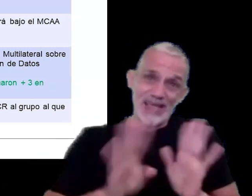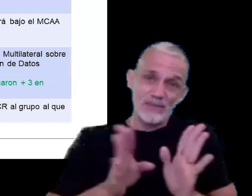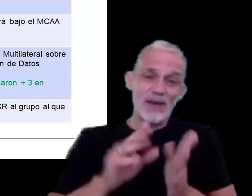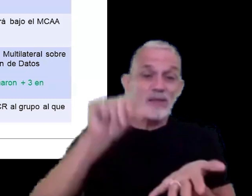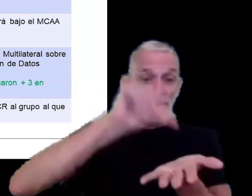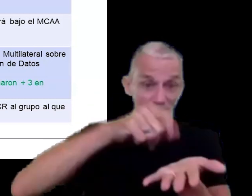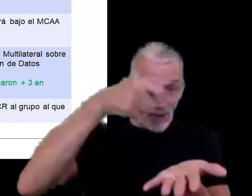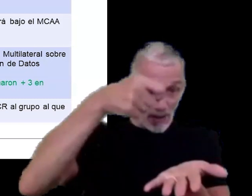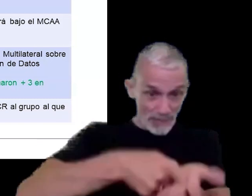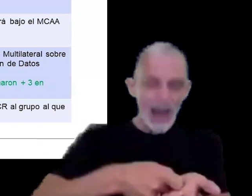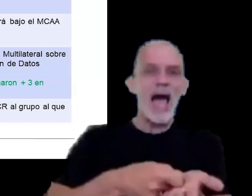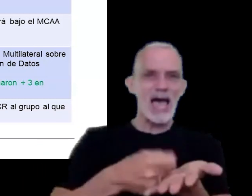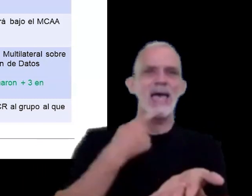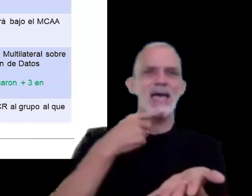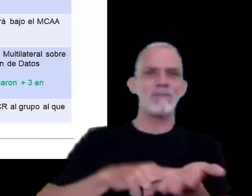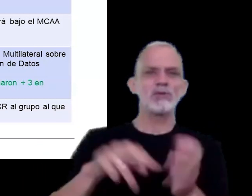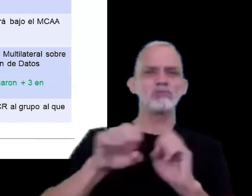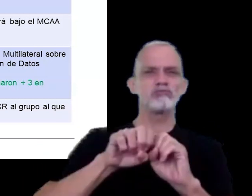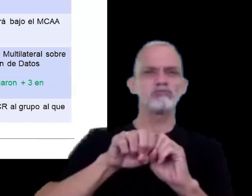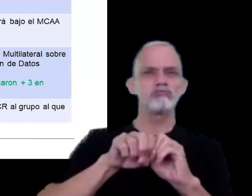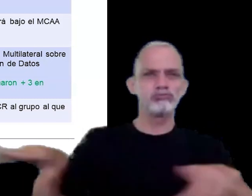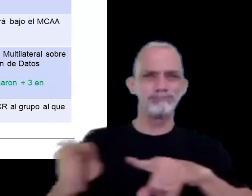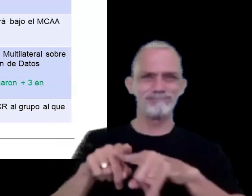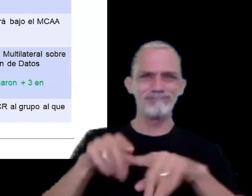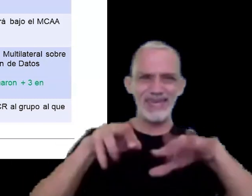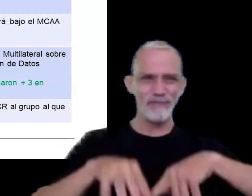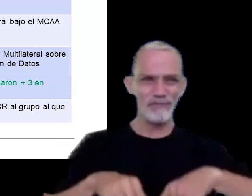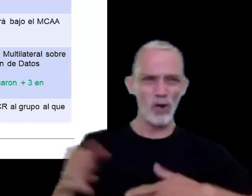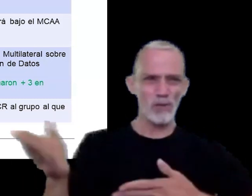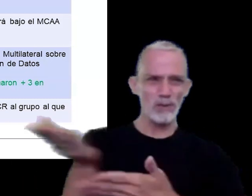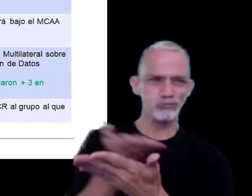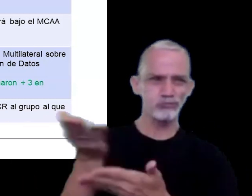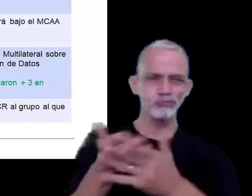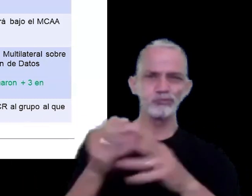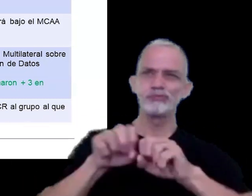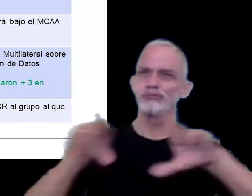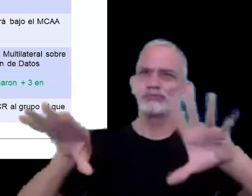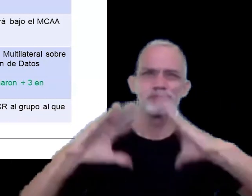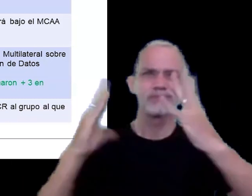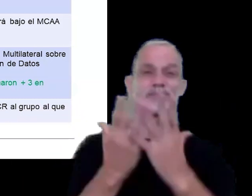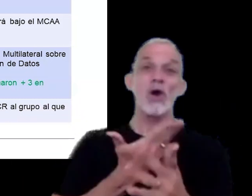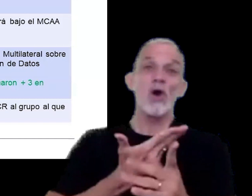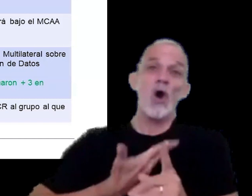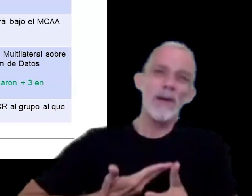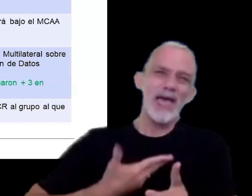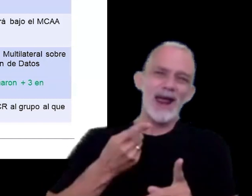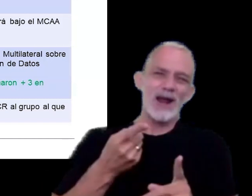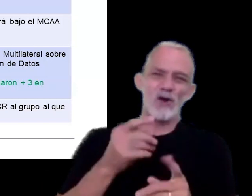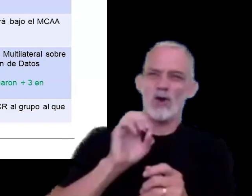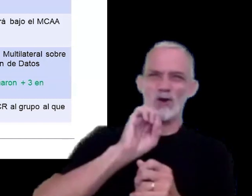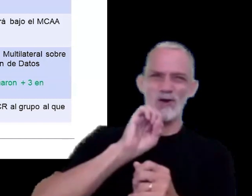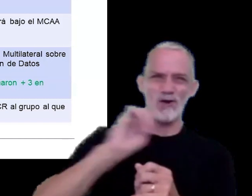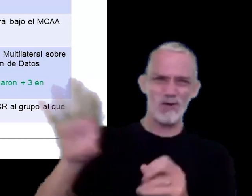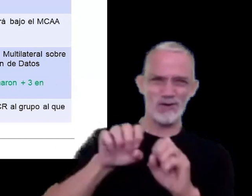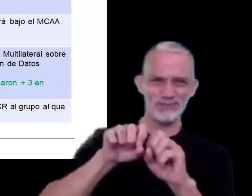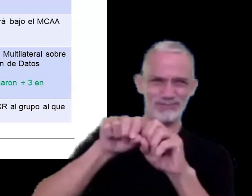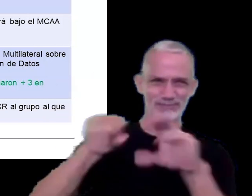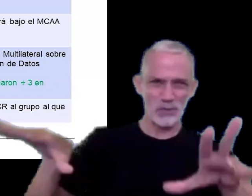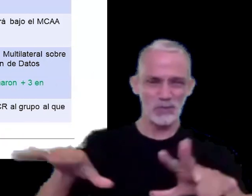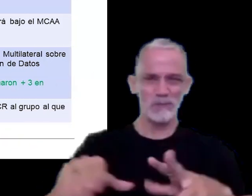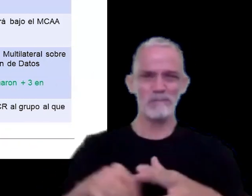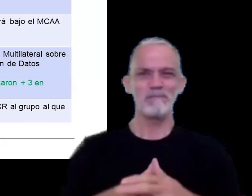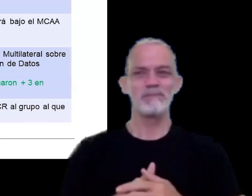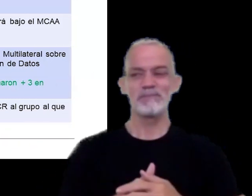a través de a nivel gubernamental mediante el